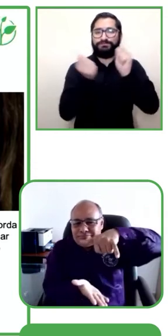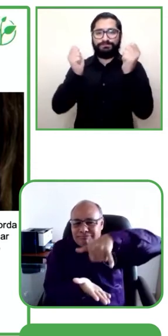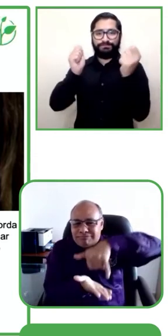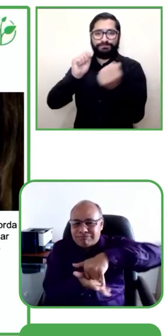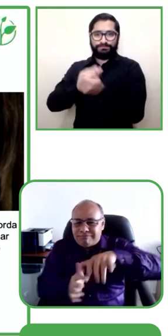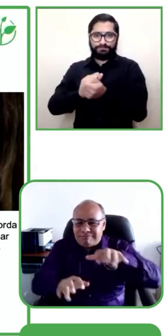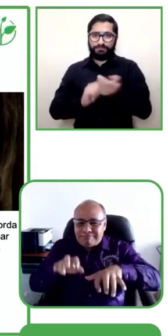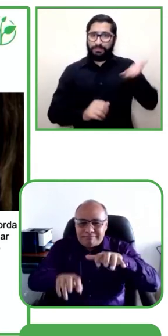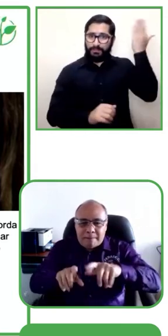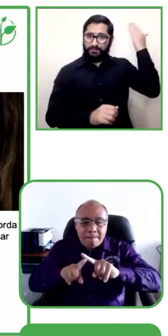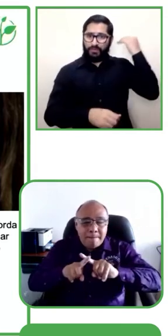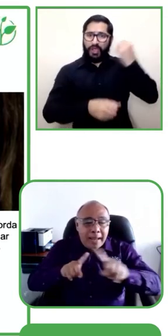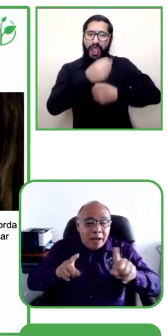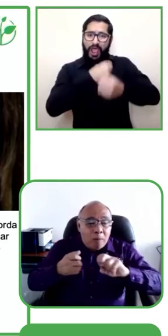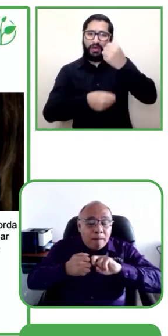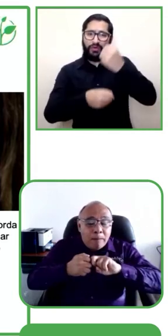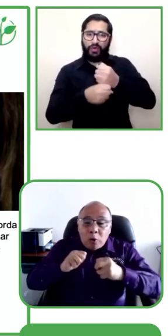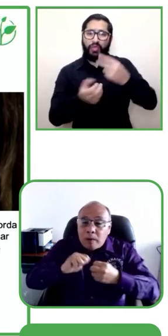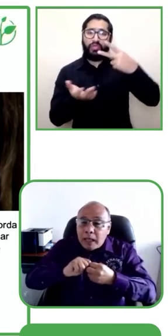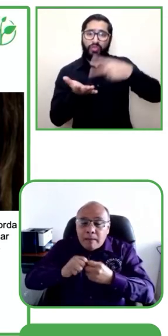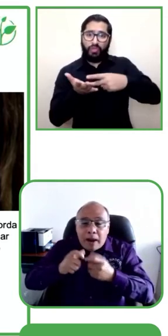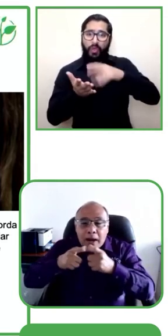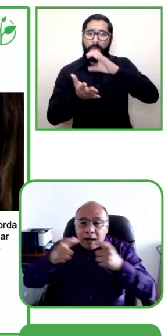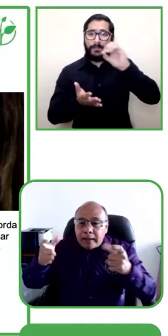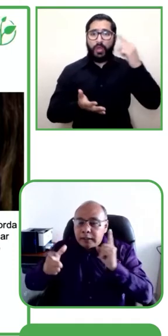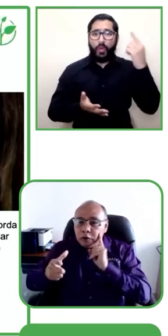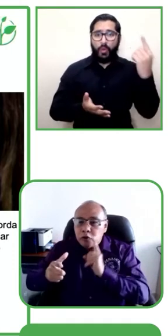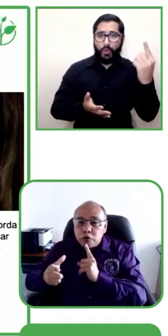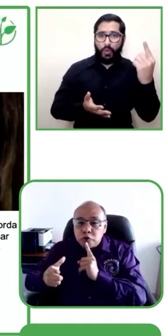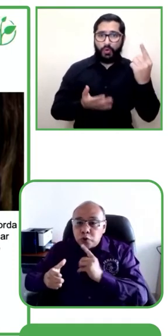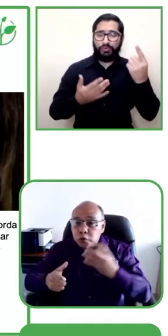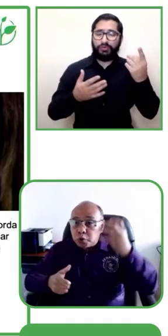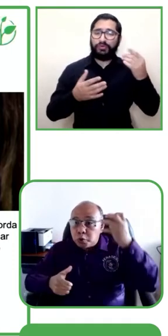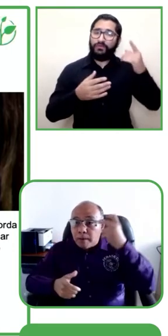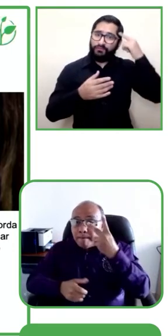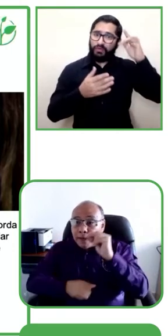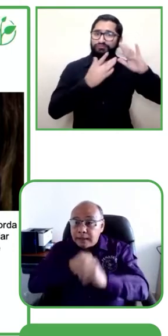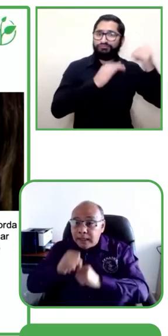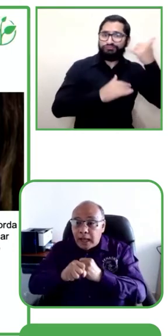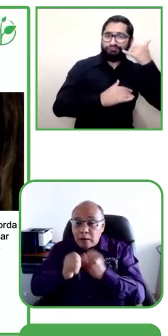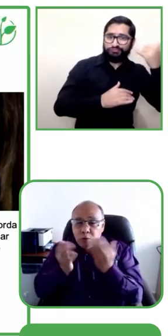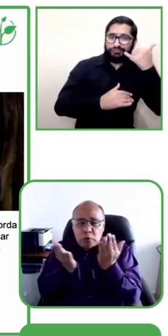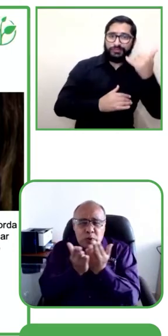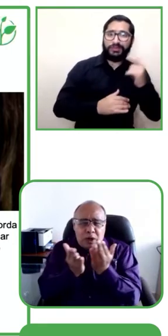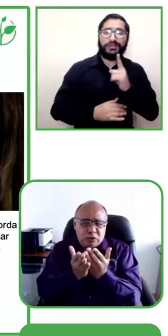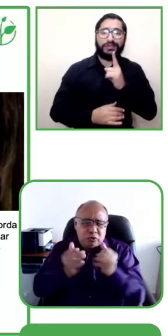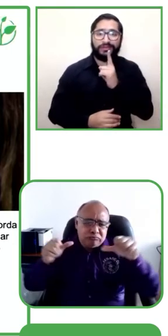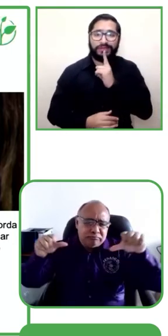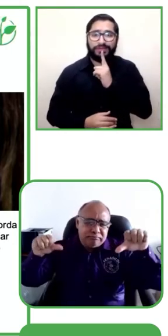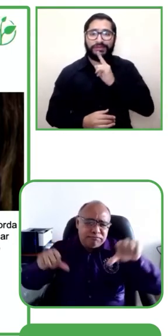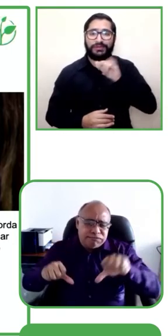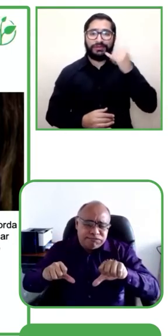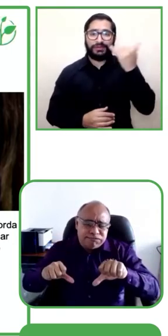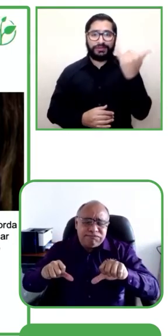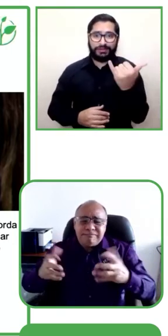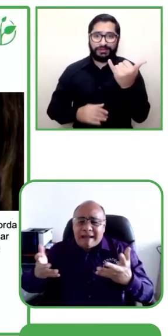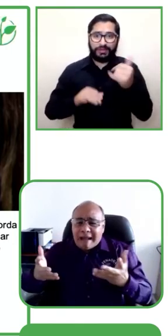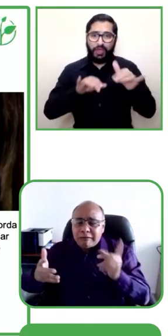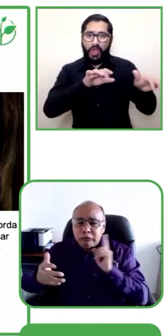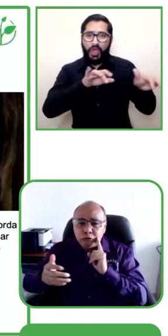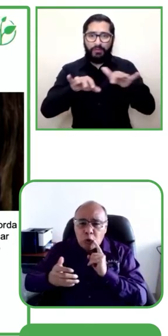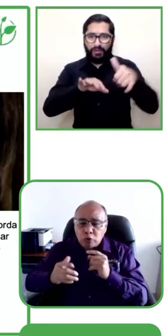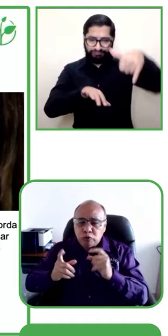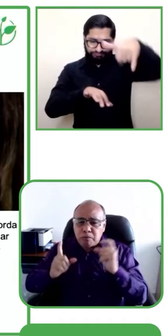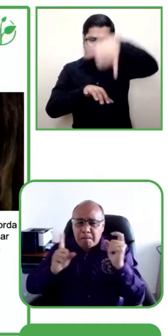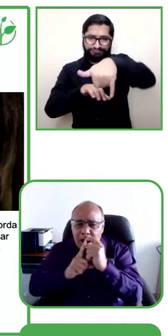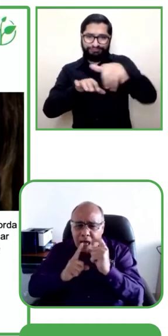que se llamaban TTY, que eran con teclado. Pero el problema era que las personas sordas, hace 20 años, la educación